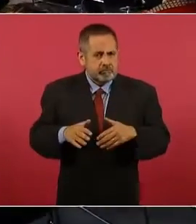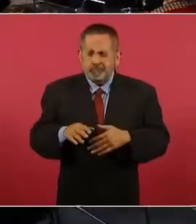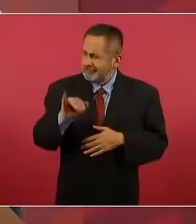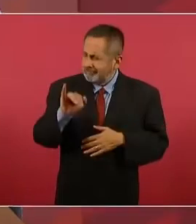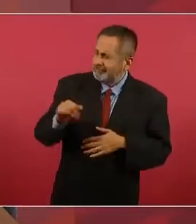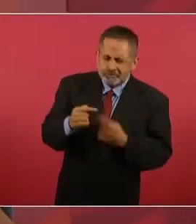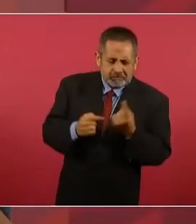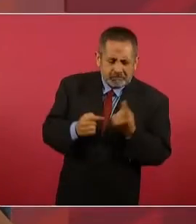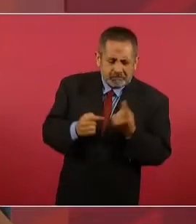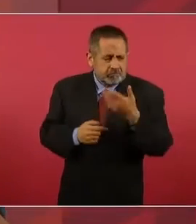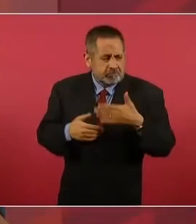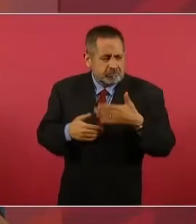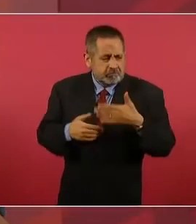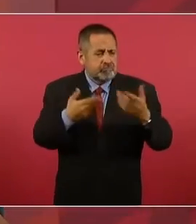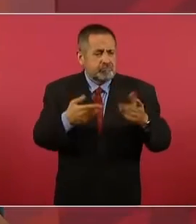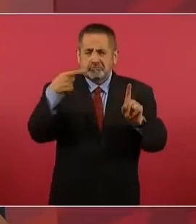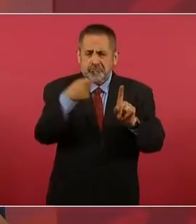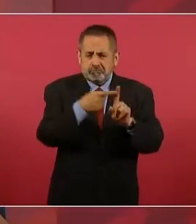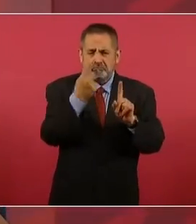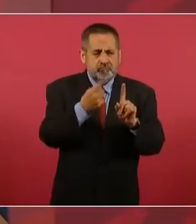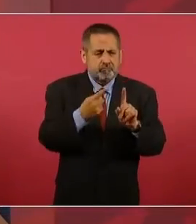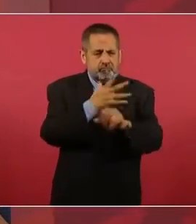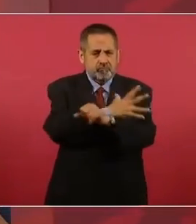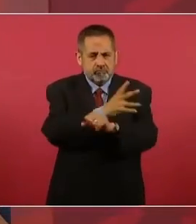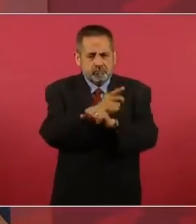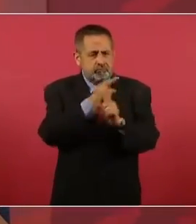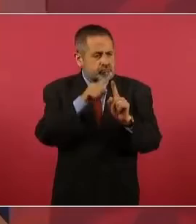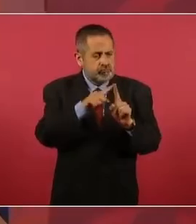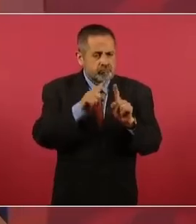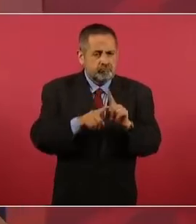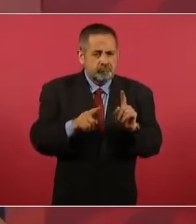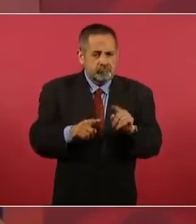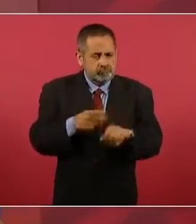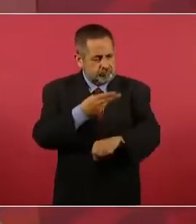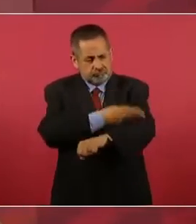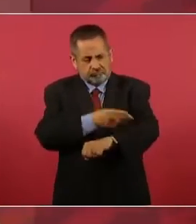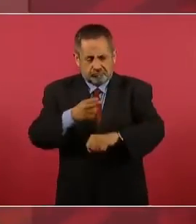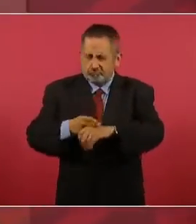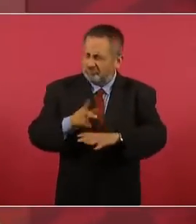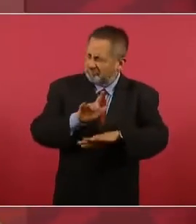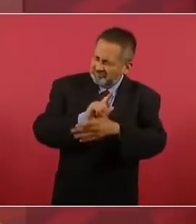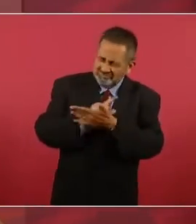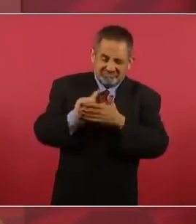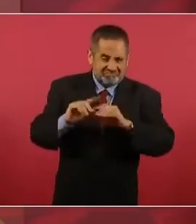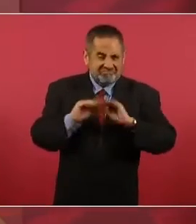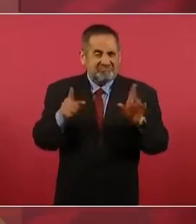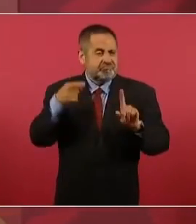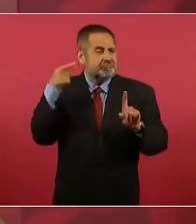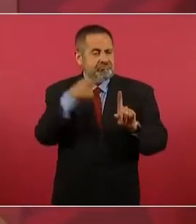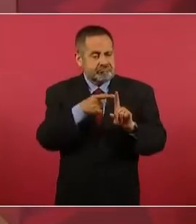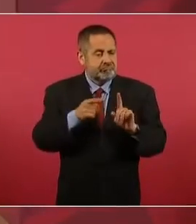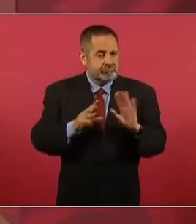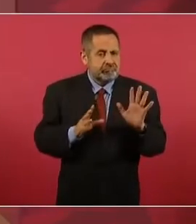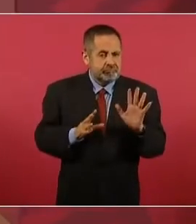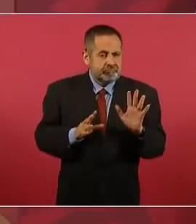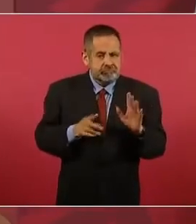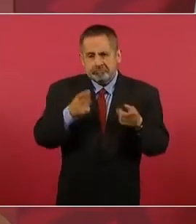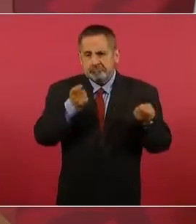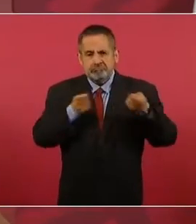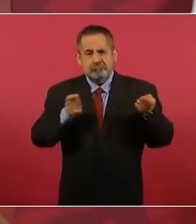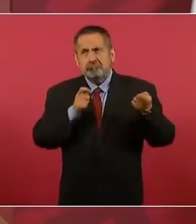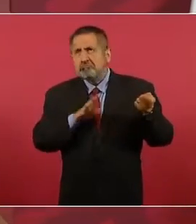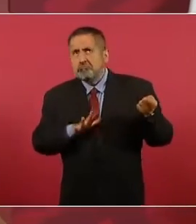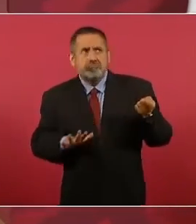de gente de inopetable honestidad para